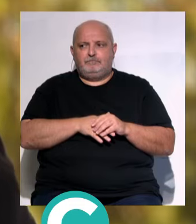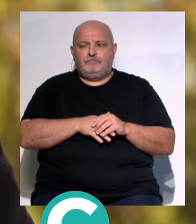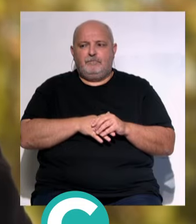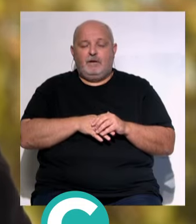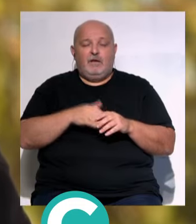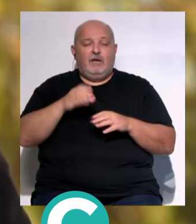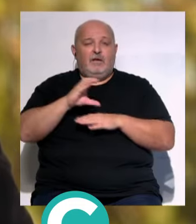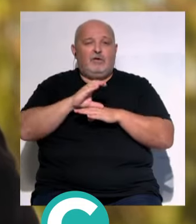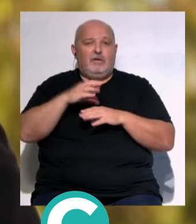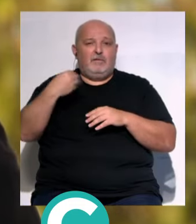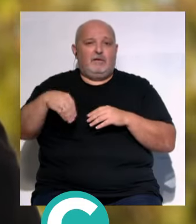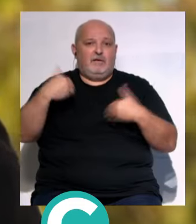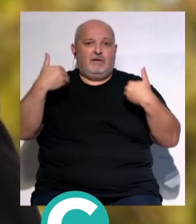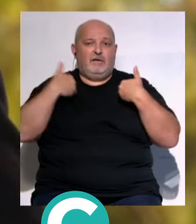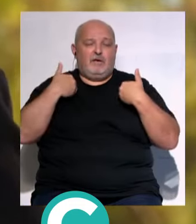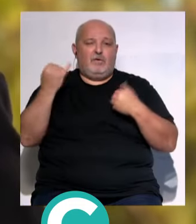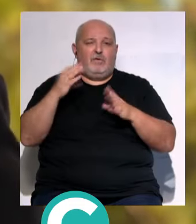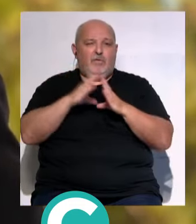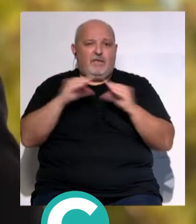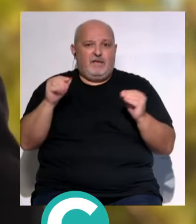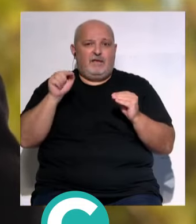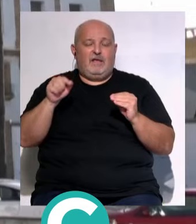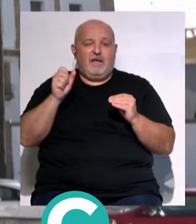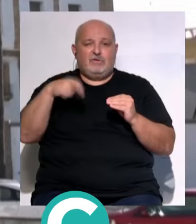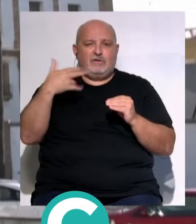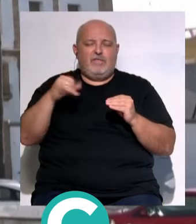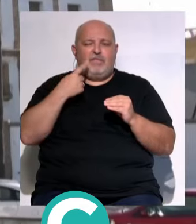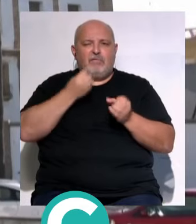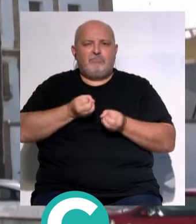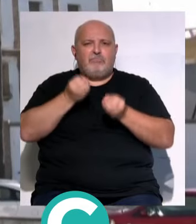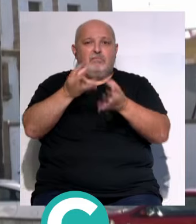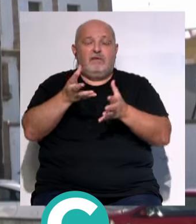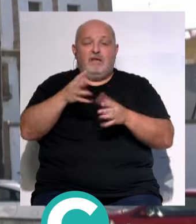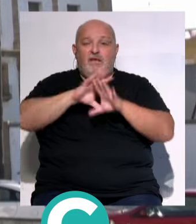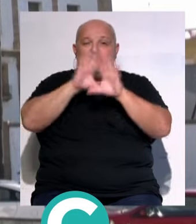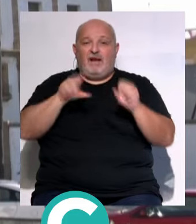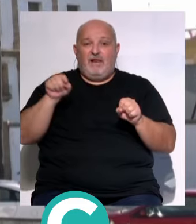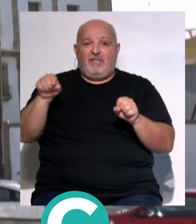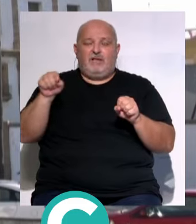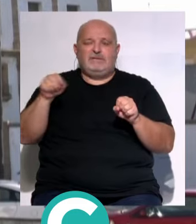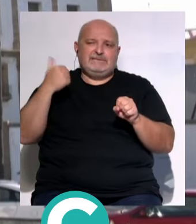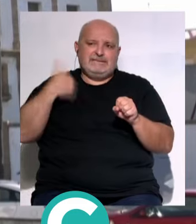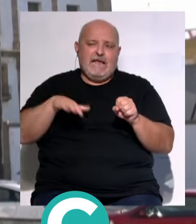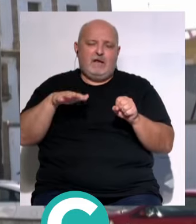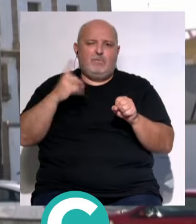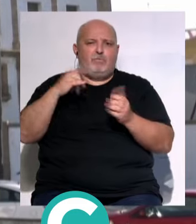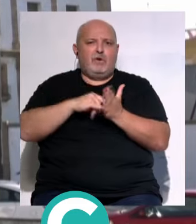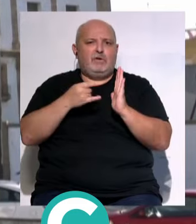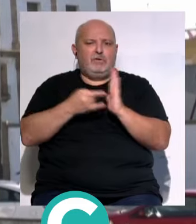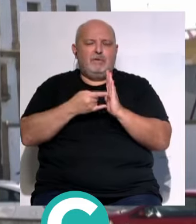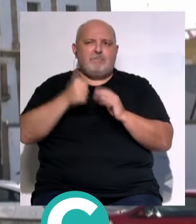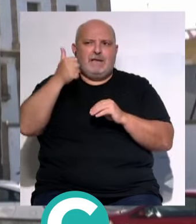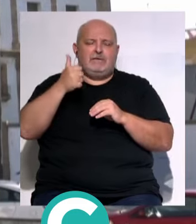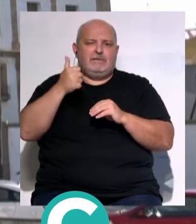El consejero de la Presidencia de la Junta de Andalucía... ...Antonio Sanz ha asegurado que en Valcárcel... ...se puede llevar a cabo un proyecto